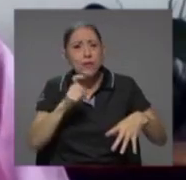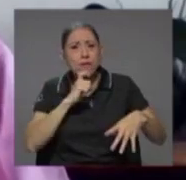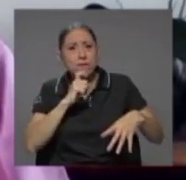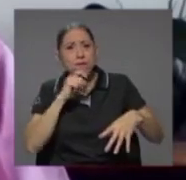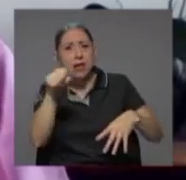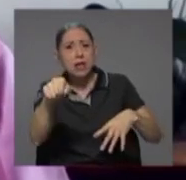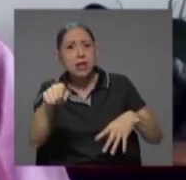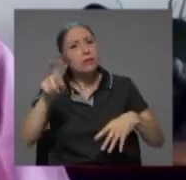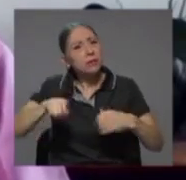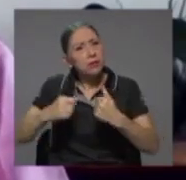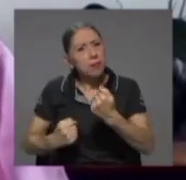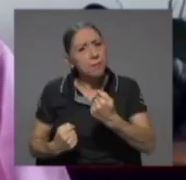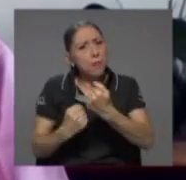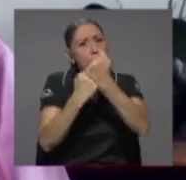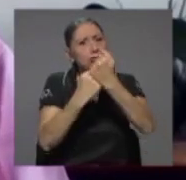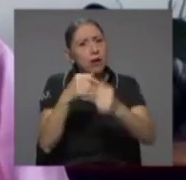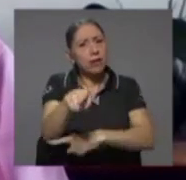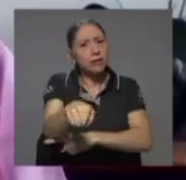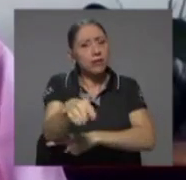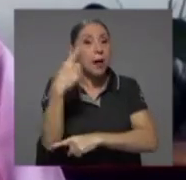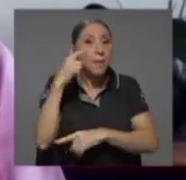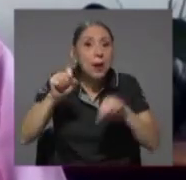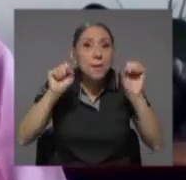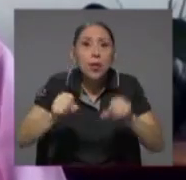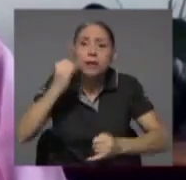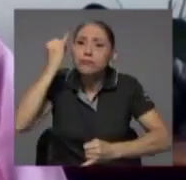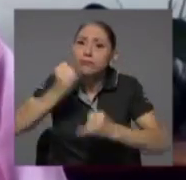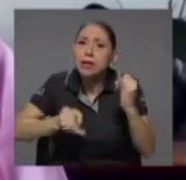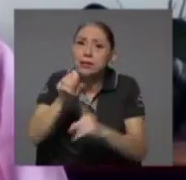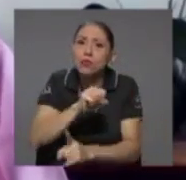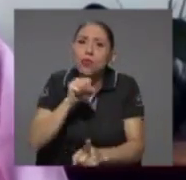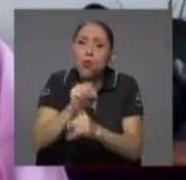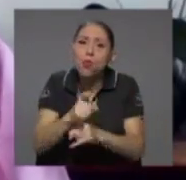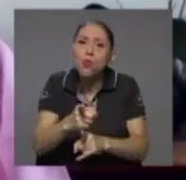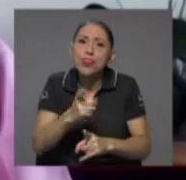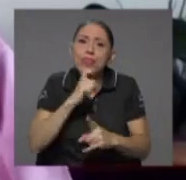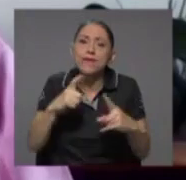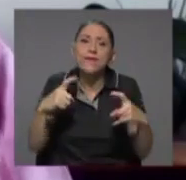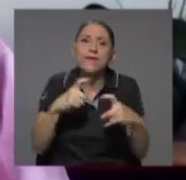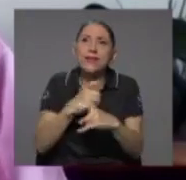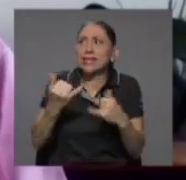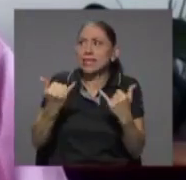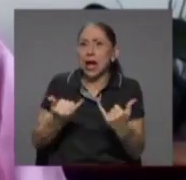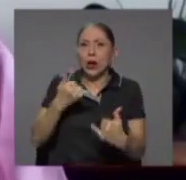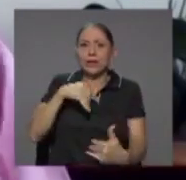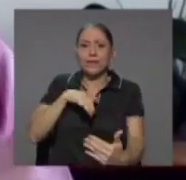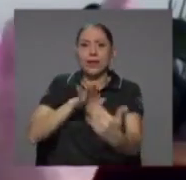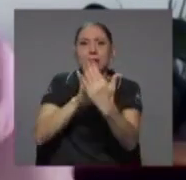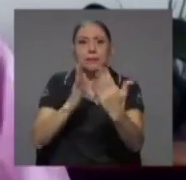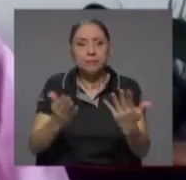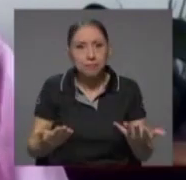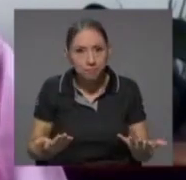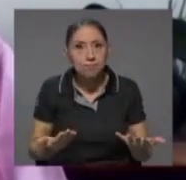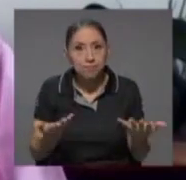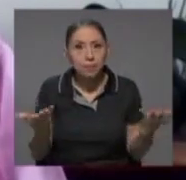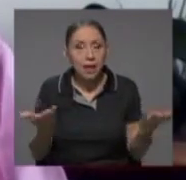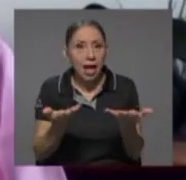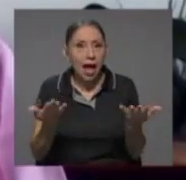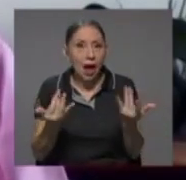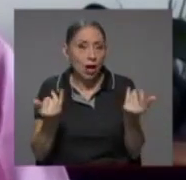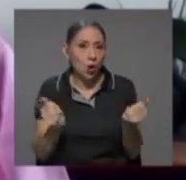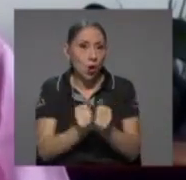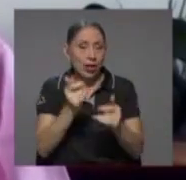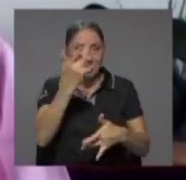con el objeto de salir de este impasse tan complejo que nos hemos visto gracias a esta pandemia